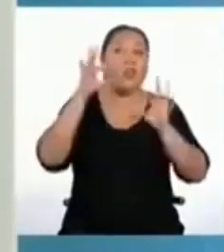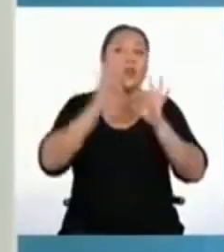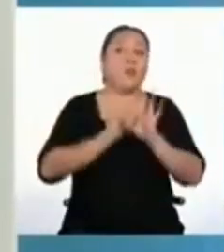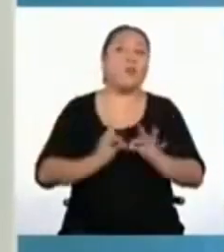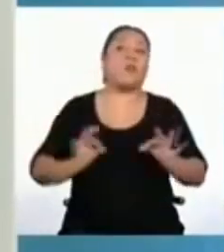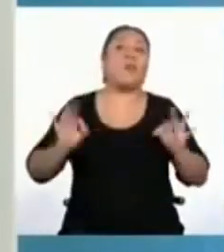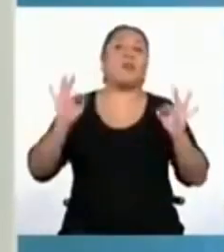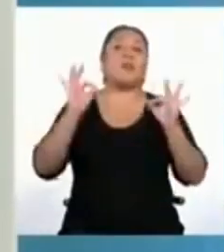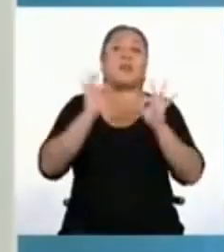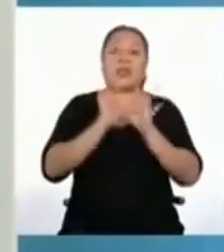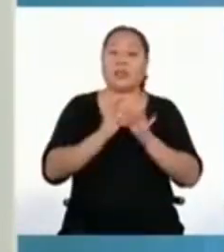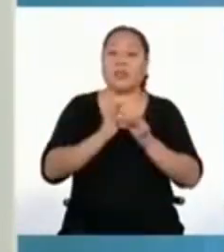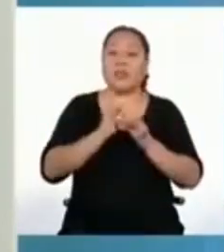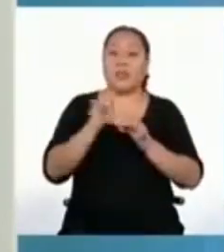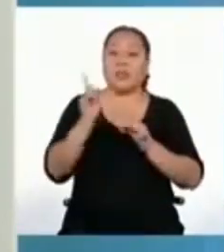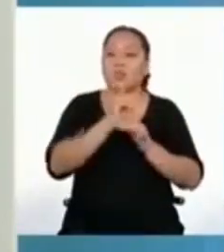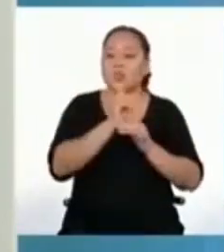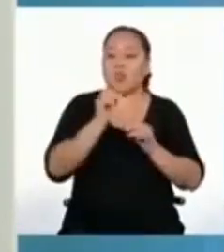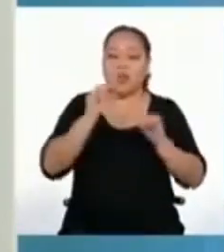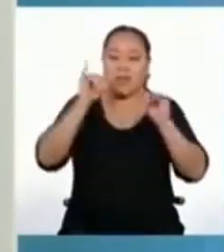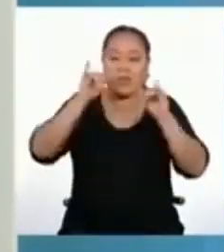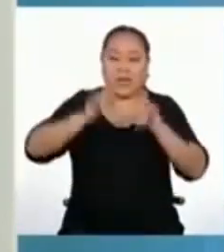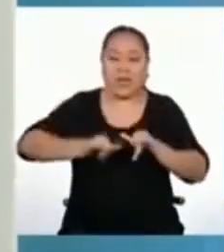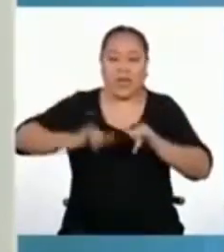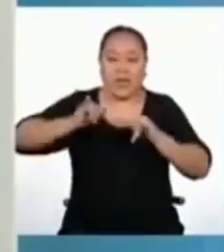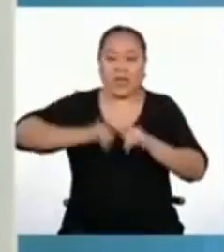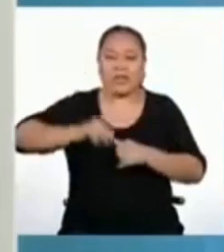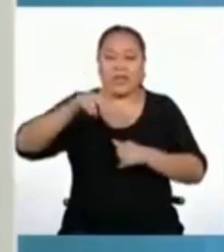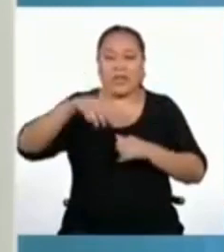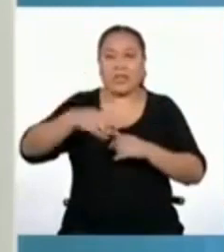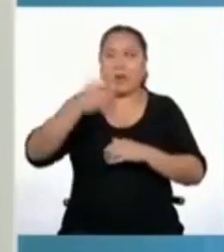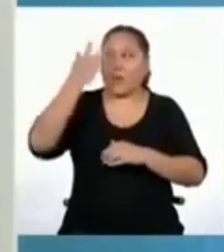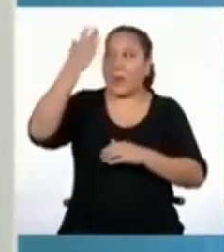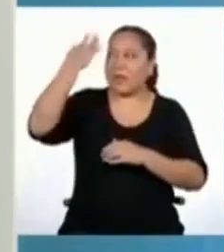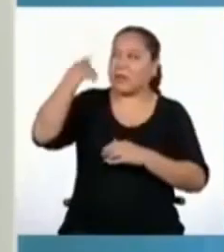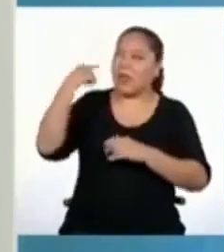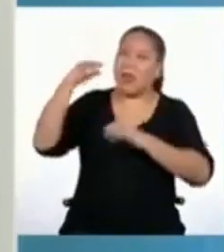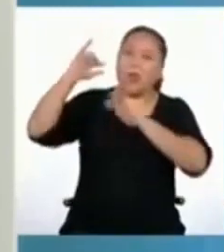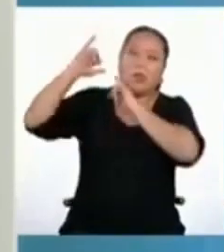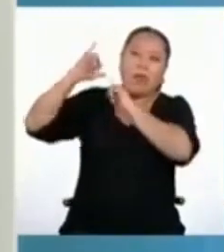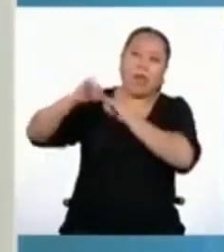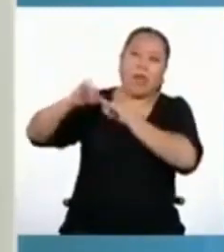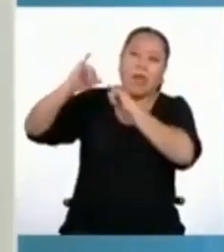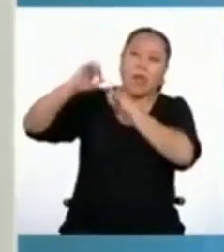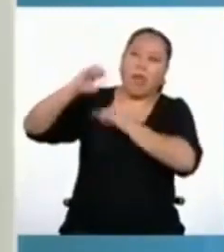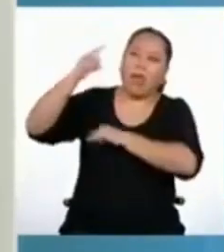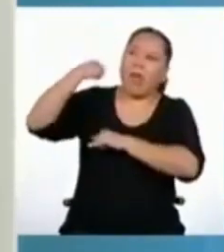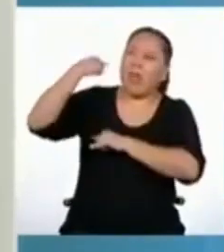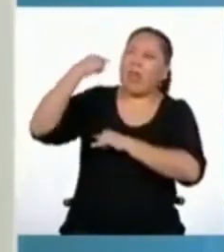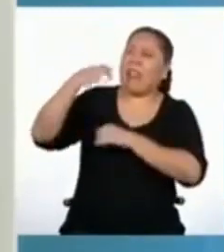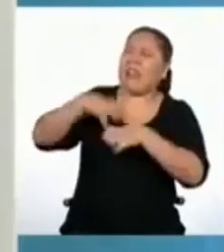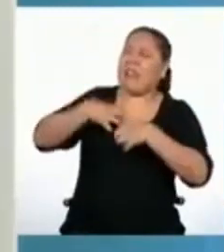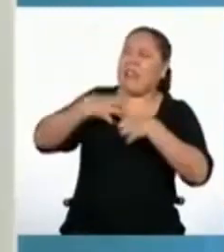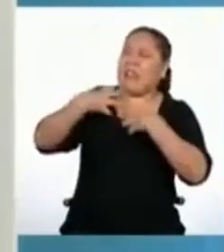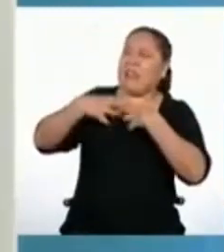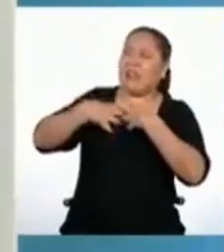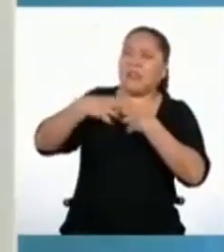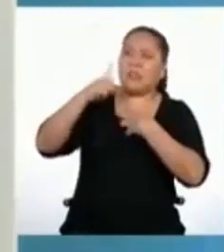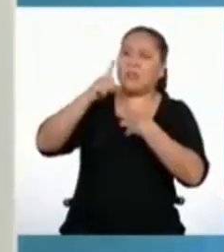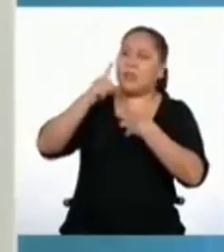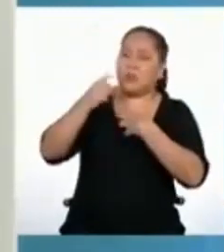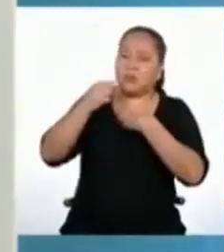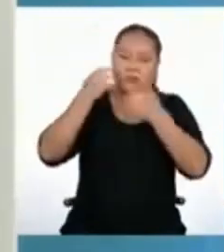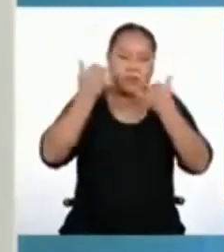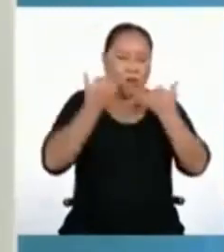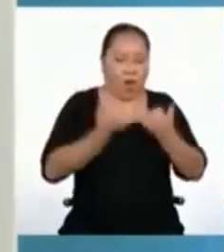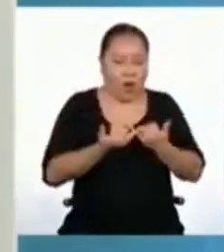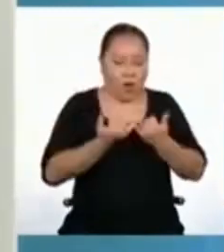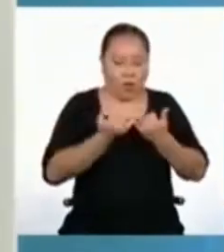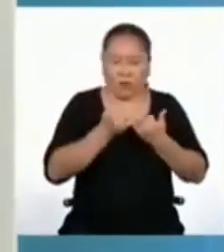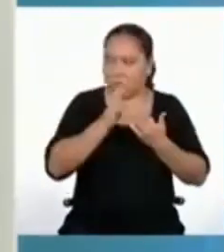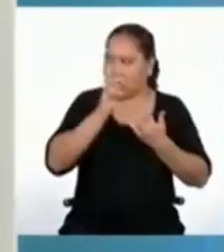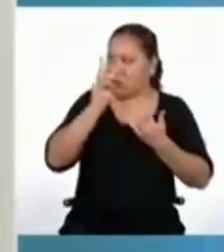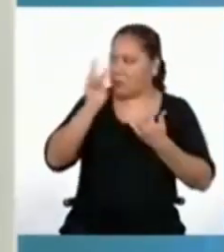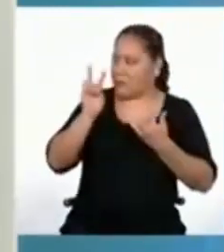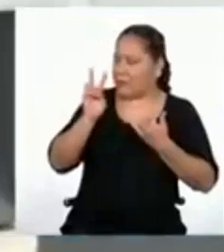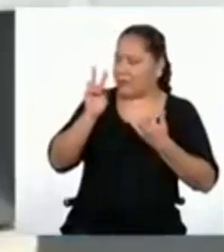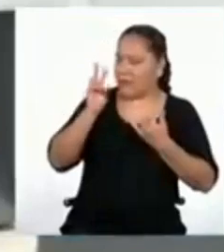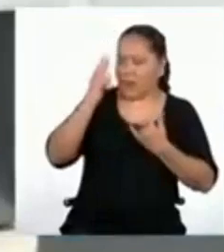importante es no quedarnos en ese pasado, sino verlo desde el presente con una mirada